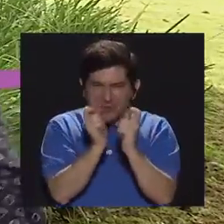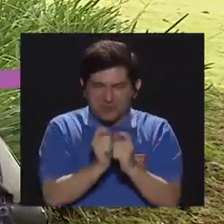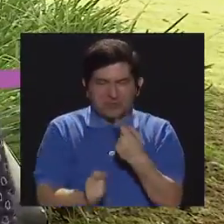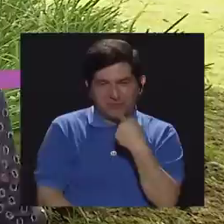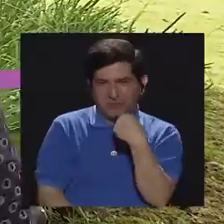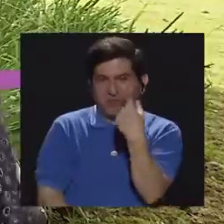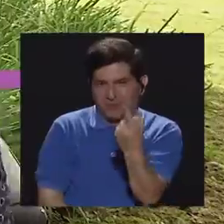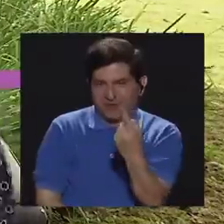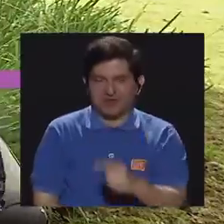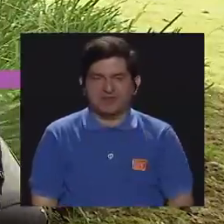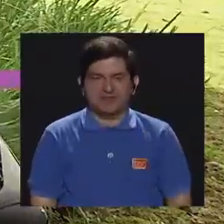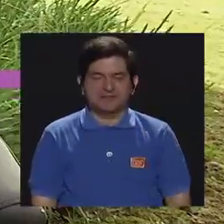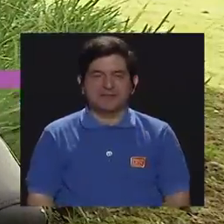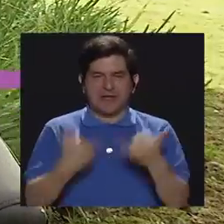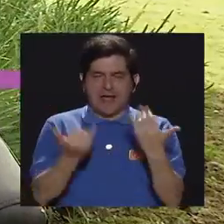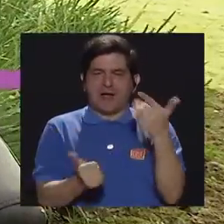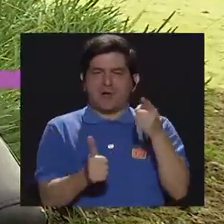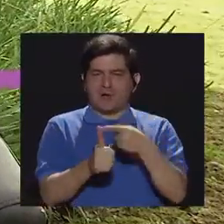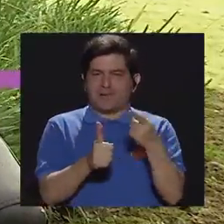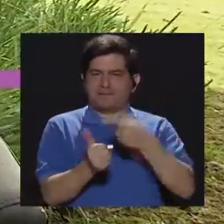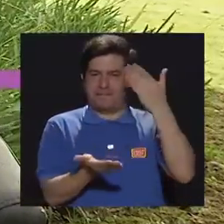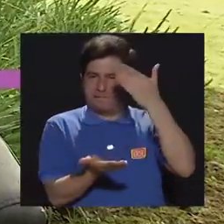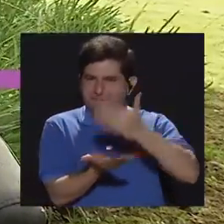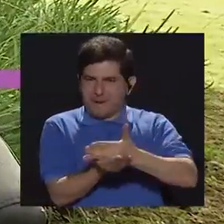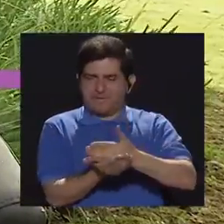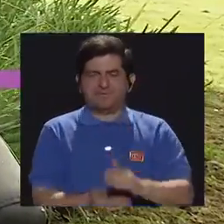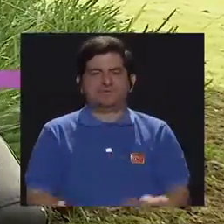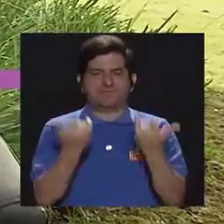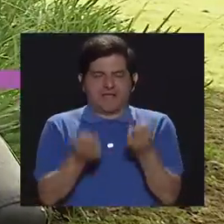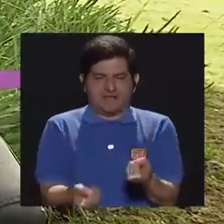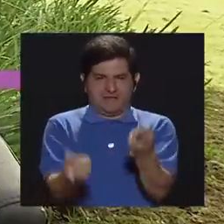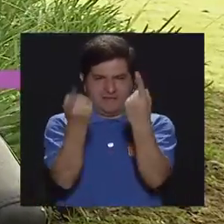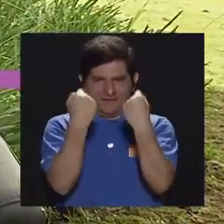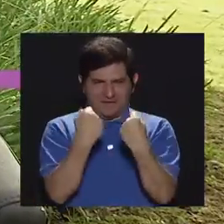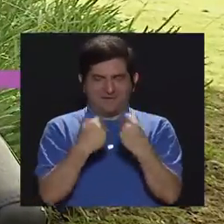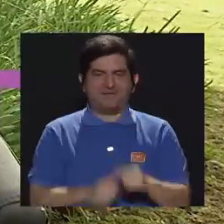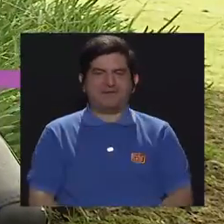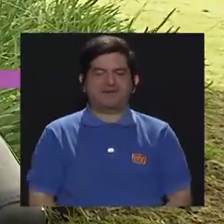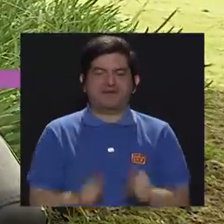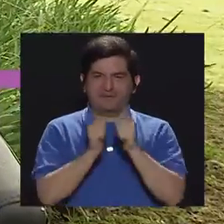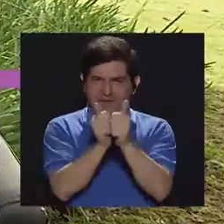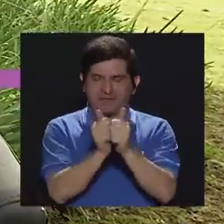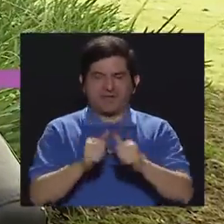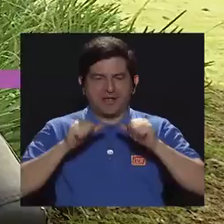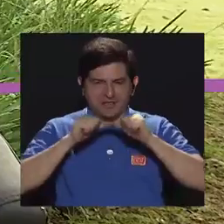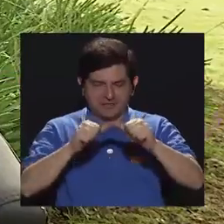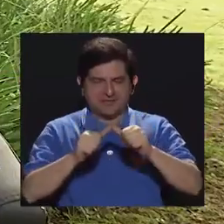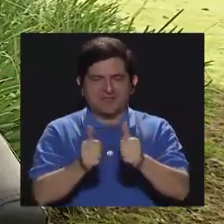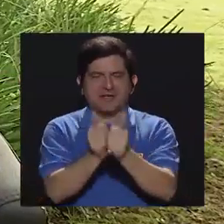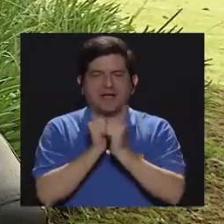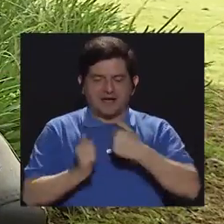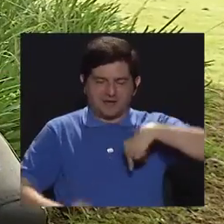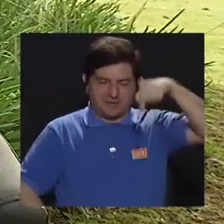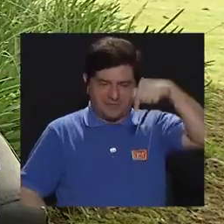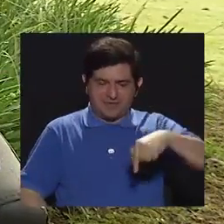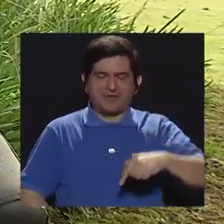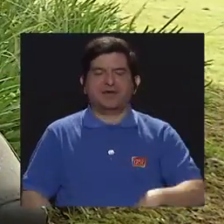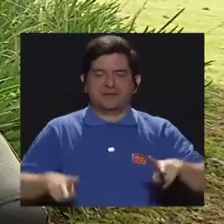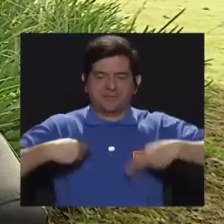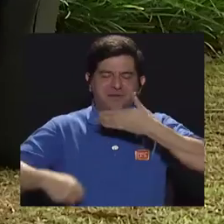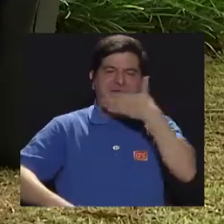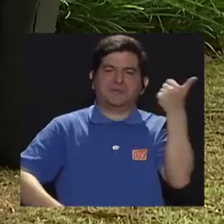que nos está comentando. Tenemos que hacer una primera pausa y ya casi regresamos con ustedes. Quédese con nosotros acá en el canal.